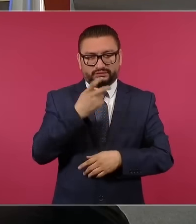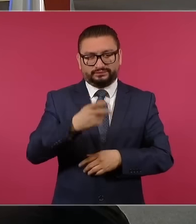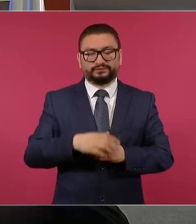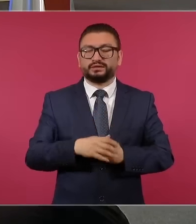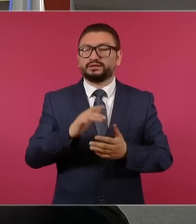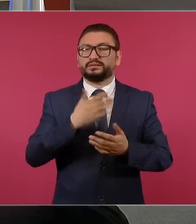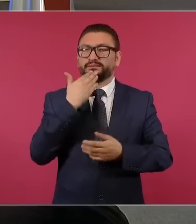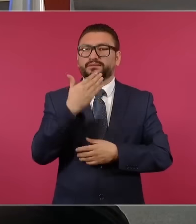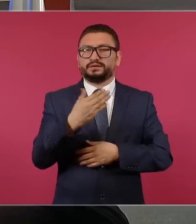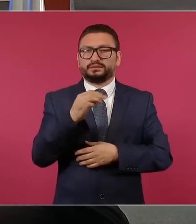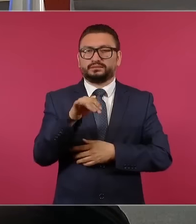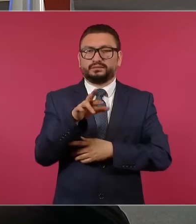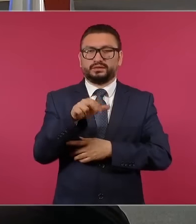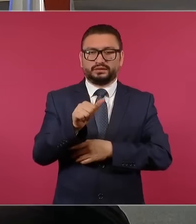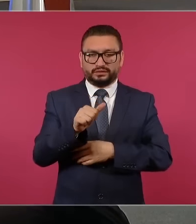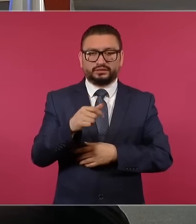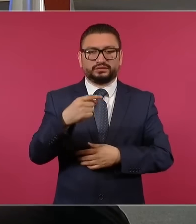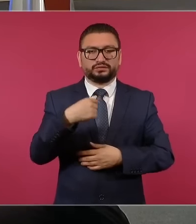Mara.